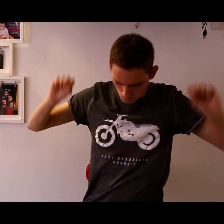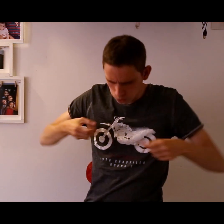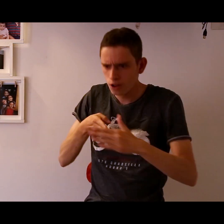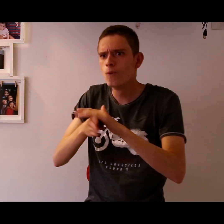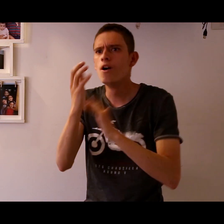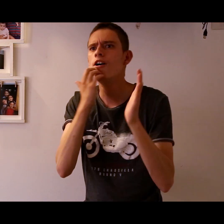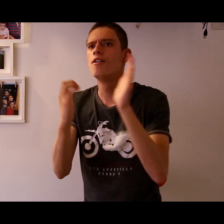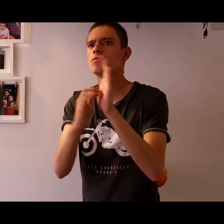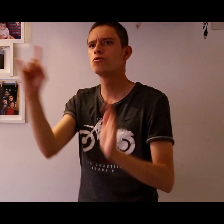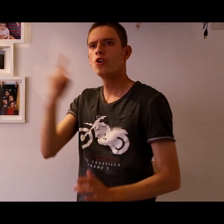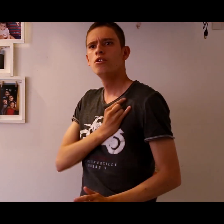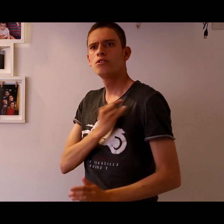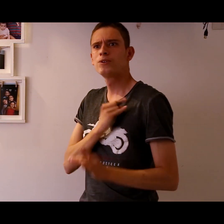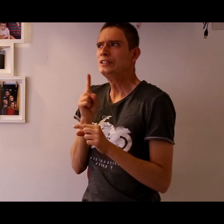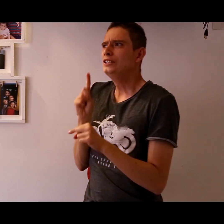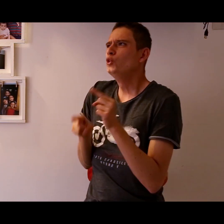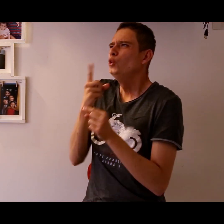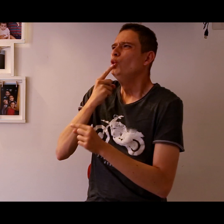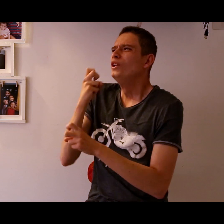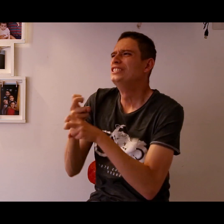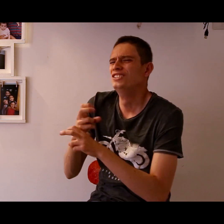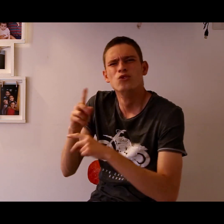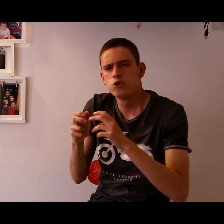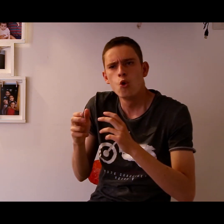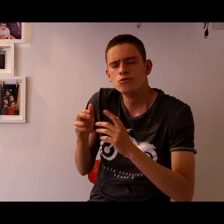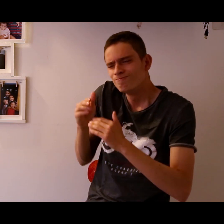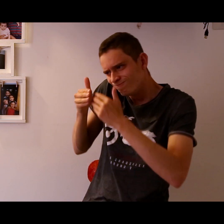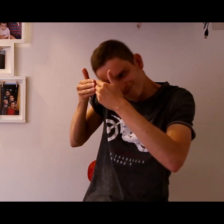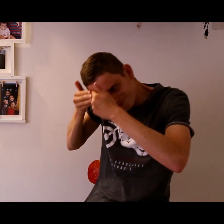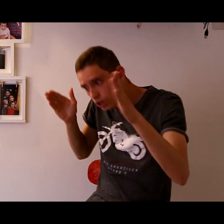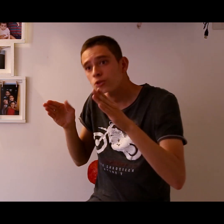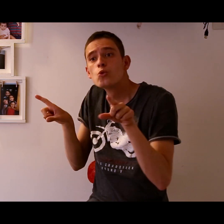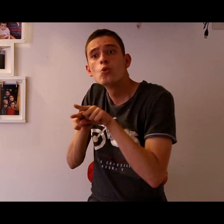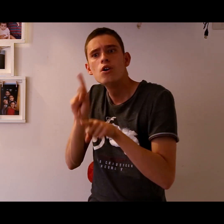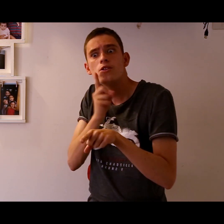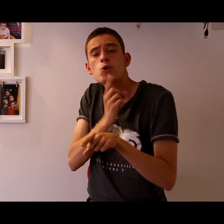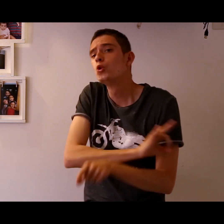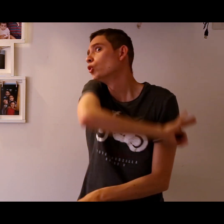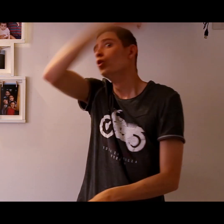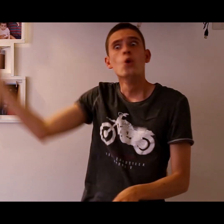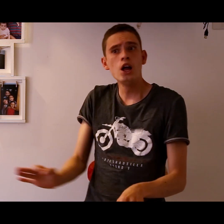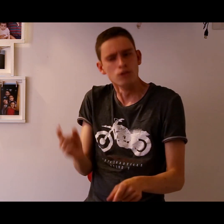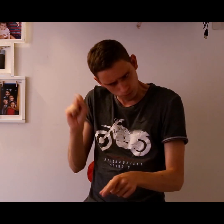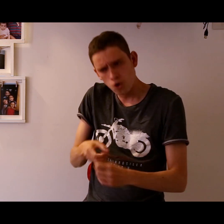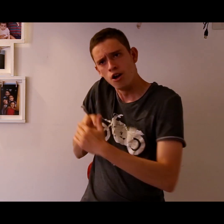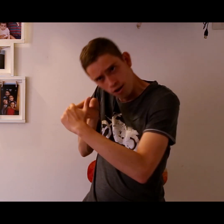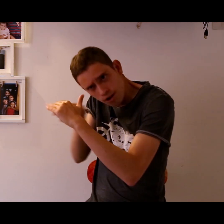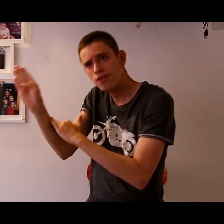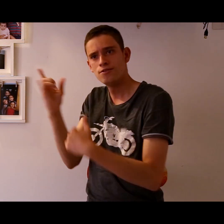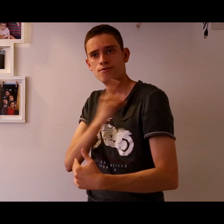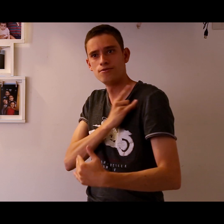Por ejemplo, decir que no se puede ingresar a la universidad, que un sordo no pueda ingresar a la